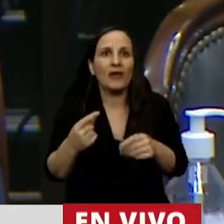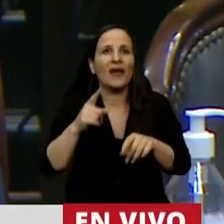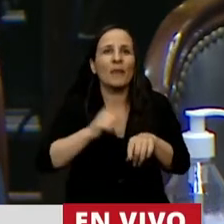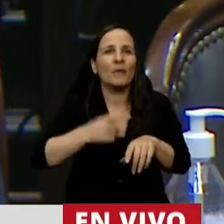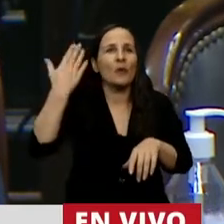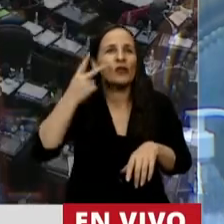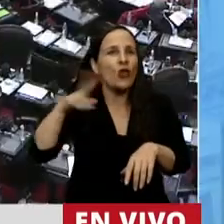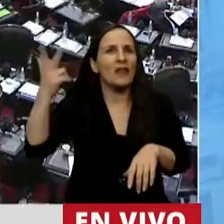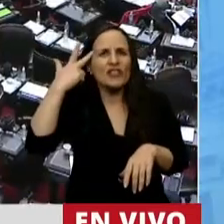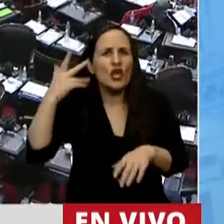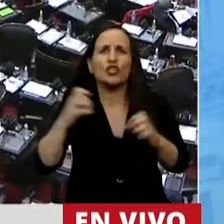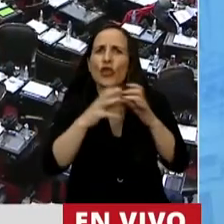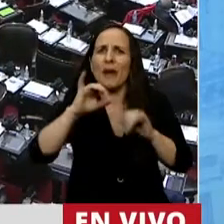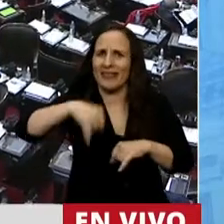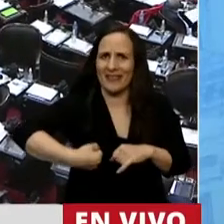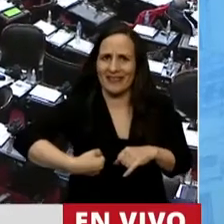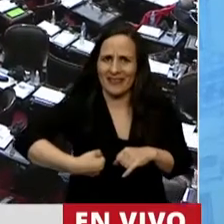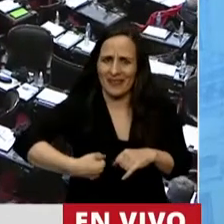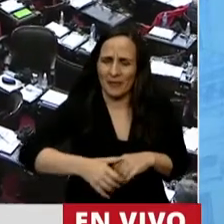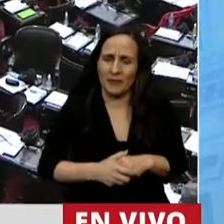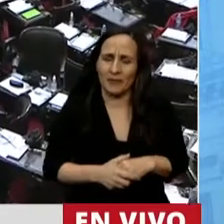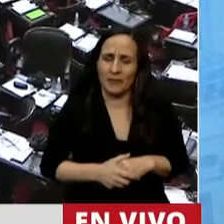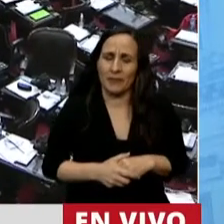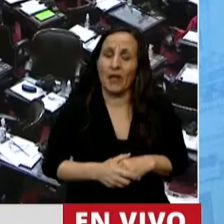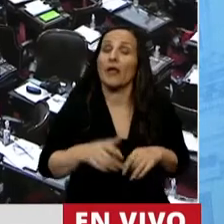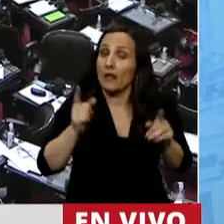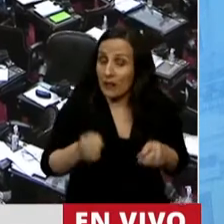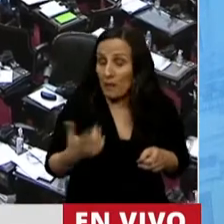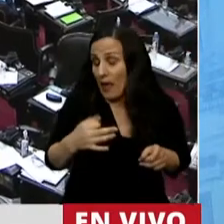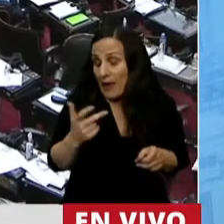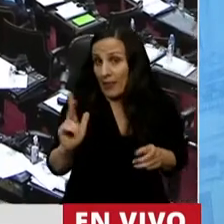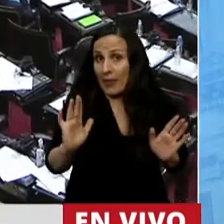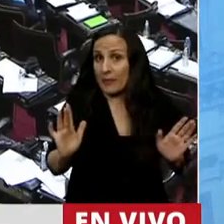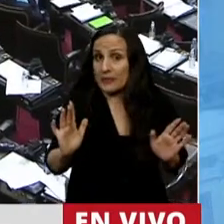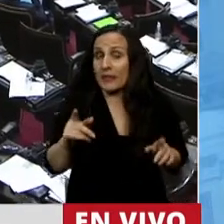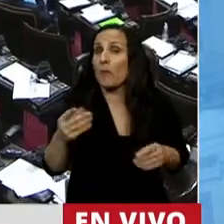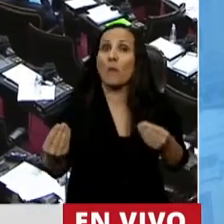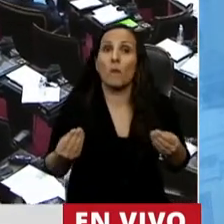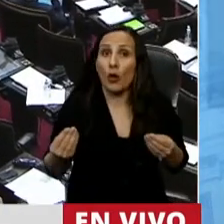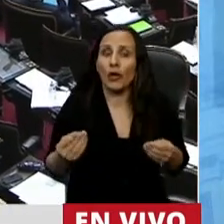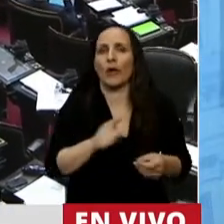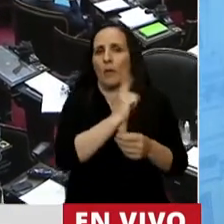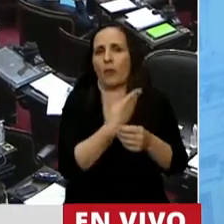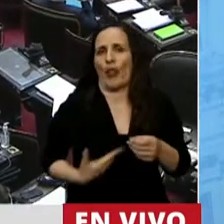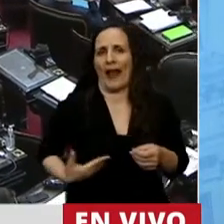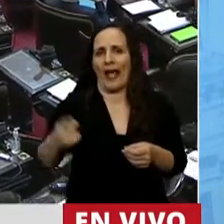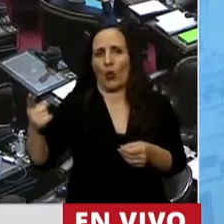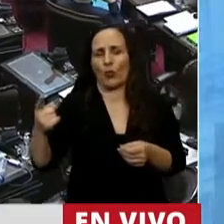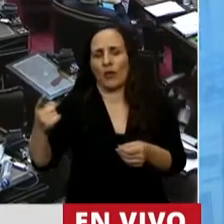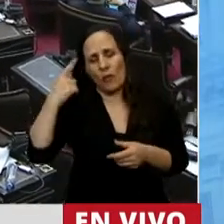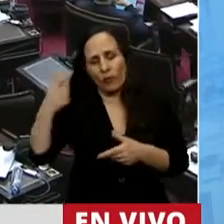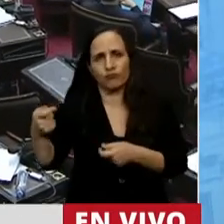del 2018. Y también es justo decirlo, es posible porque existió una iniciativa del Poder Ejecutivo